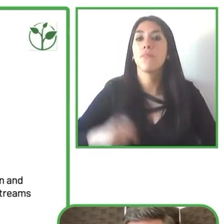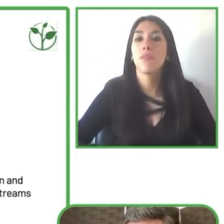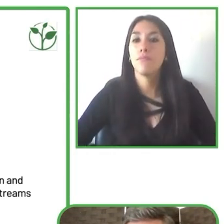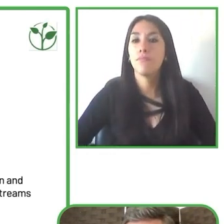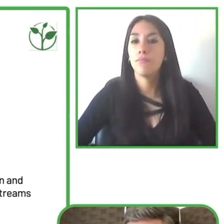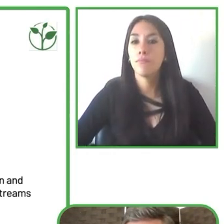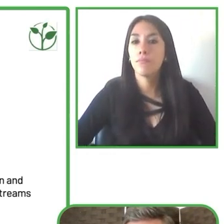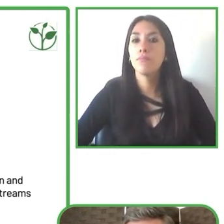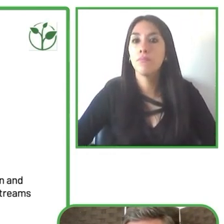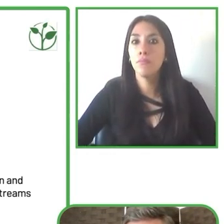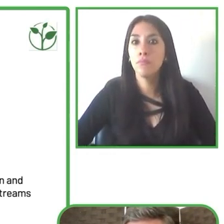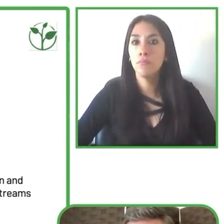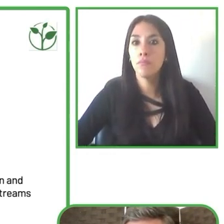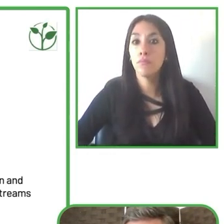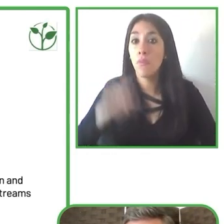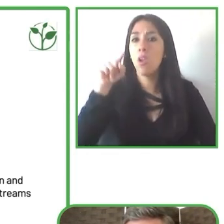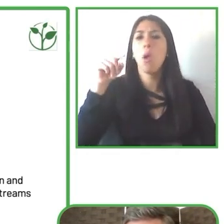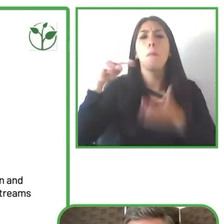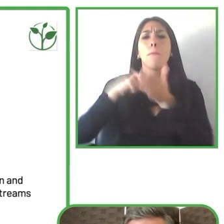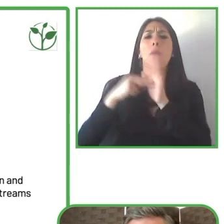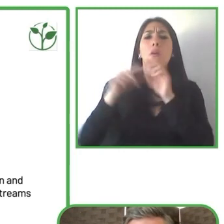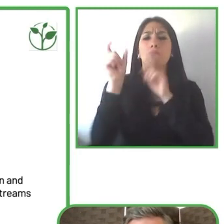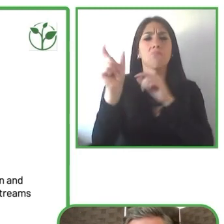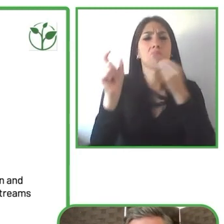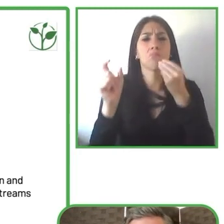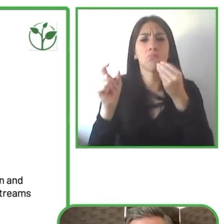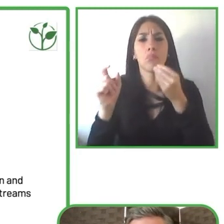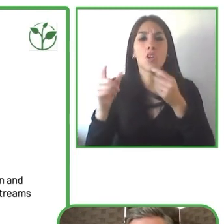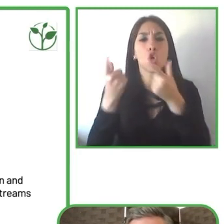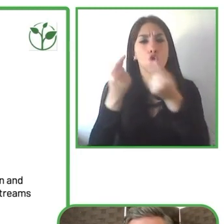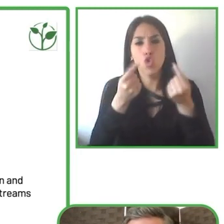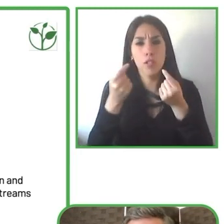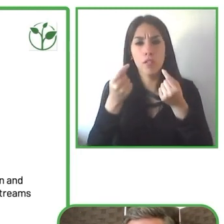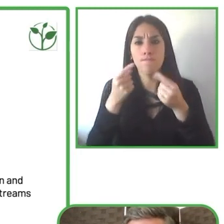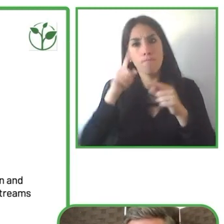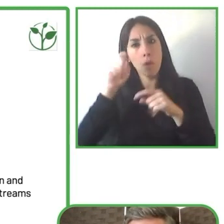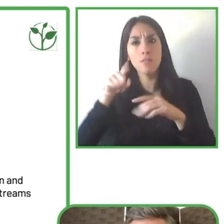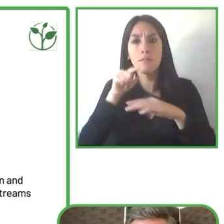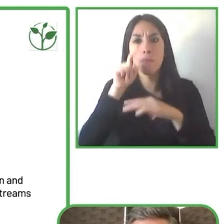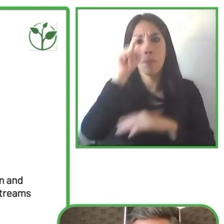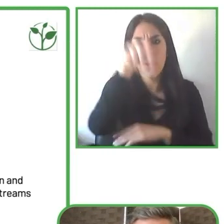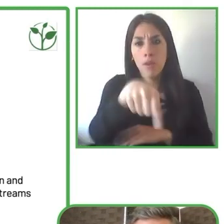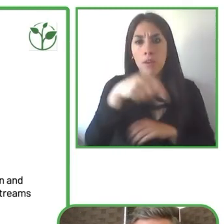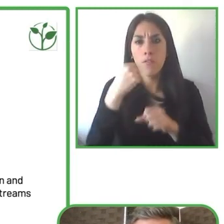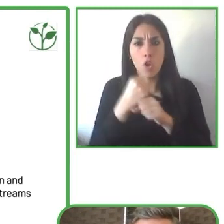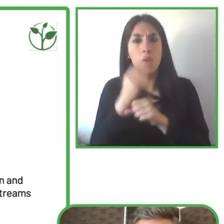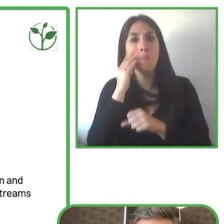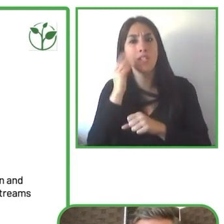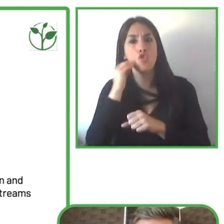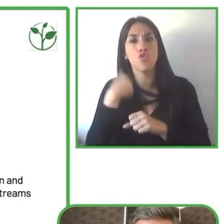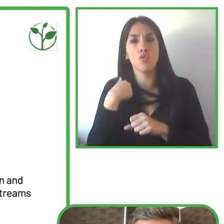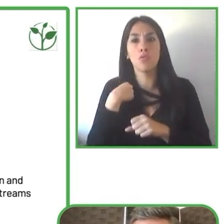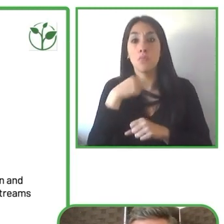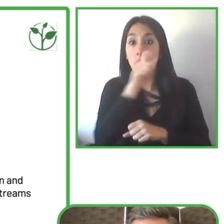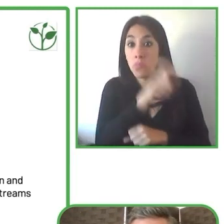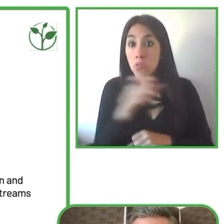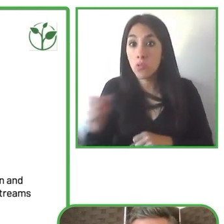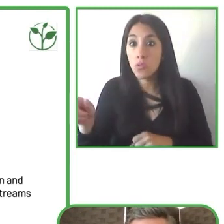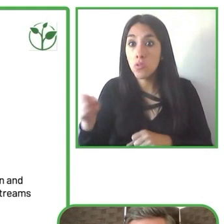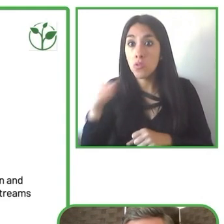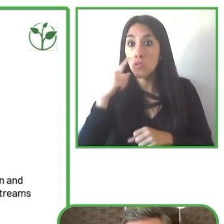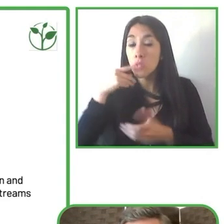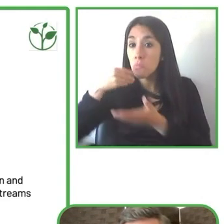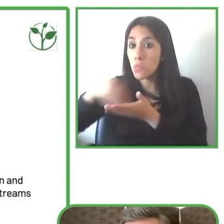mejorar la experiencia del cliente para y los consumidores esto fue hace algunos años